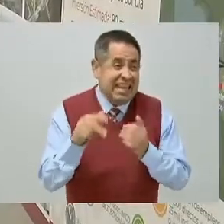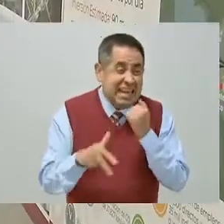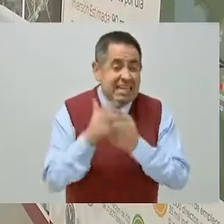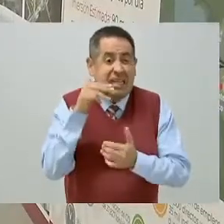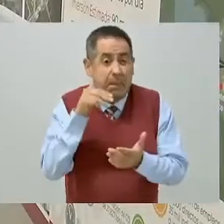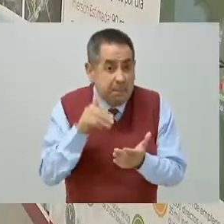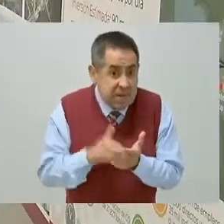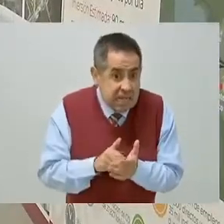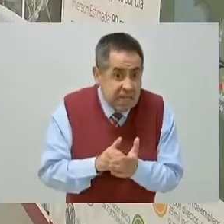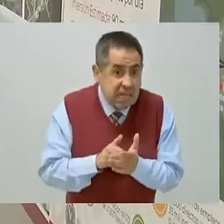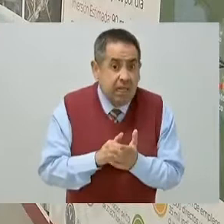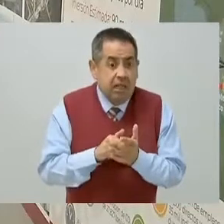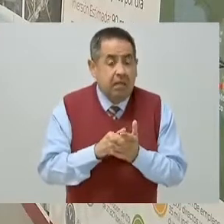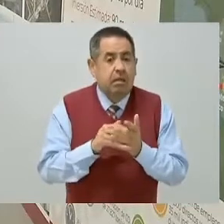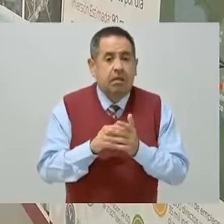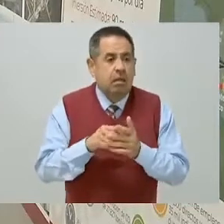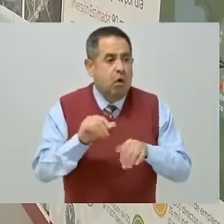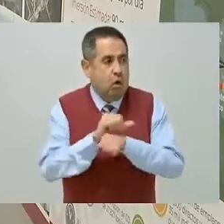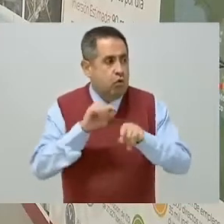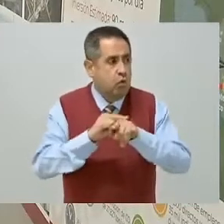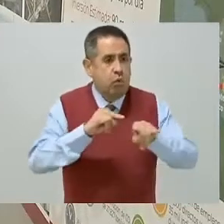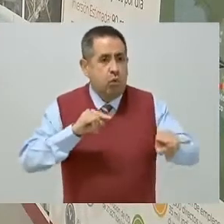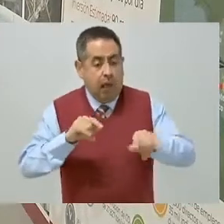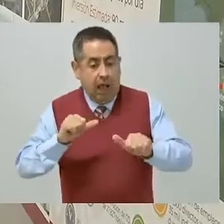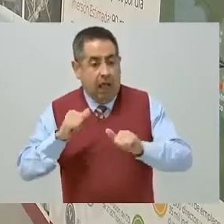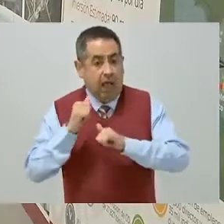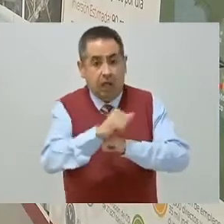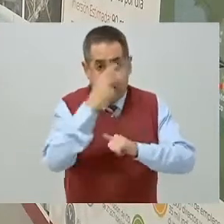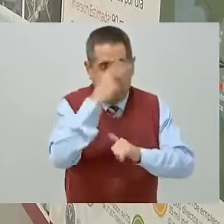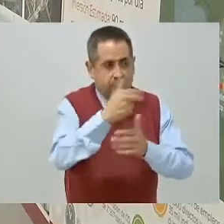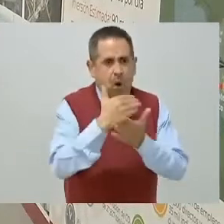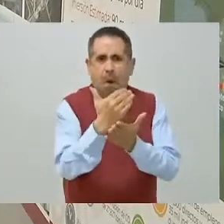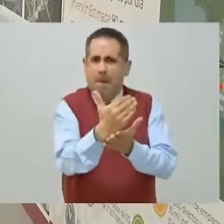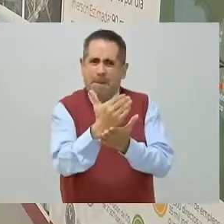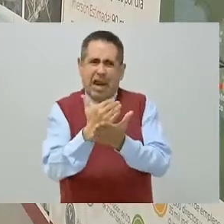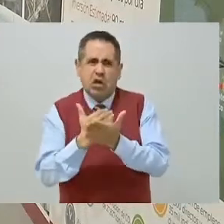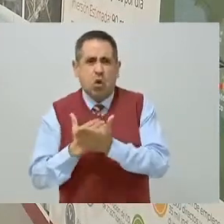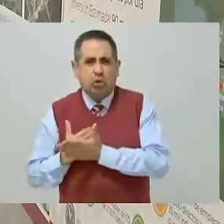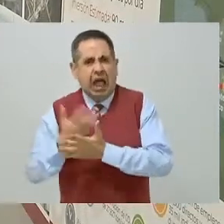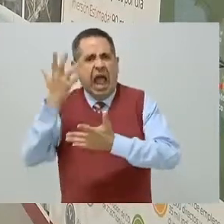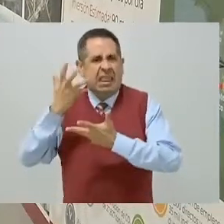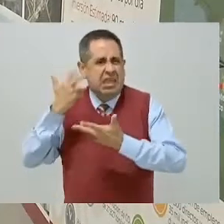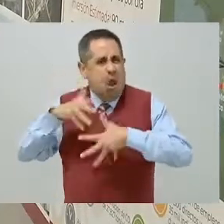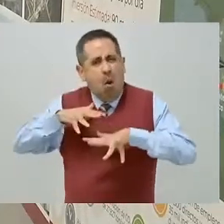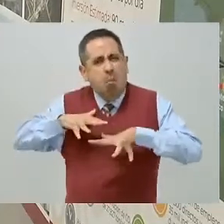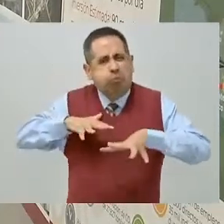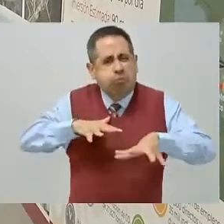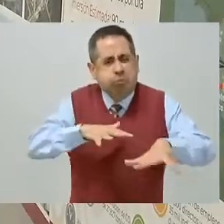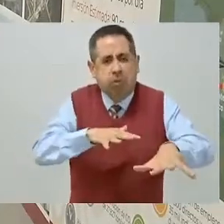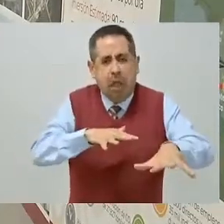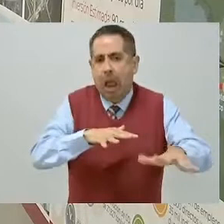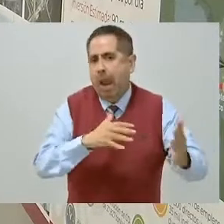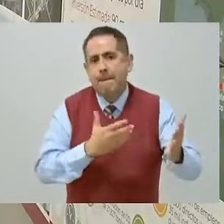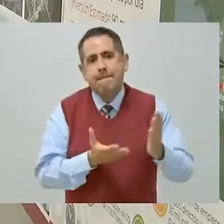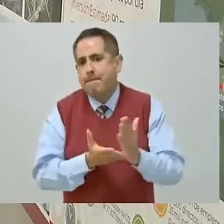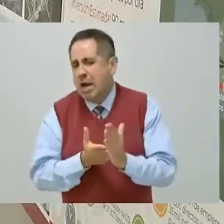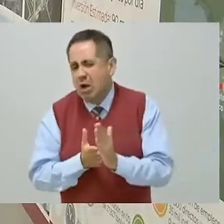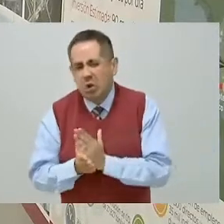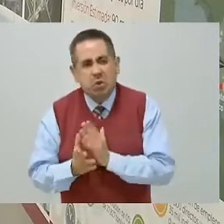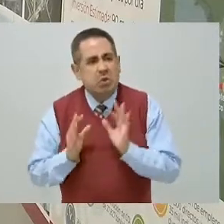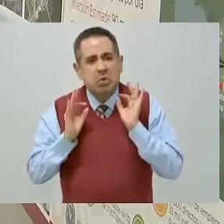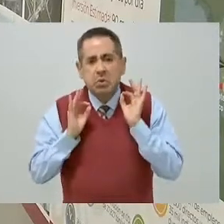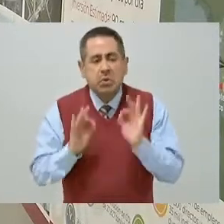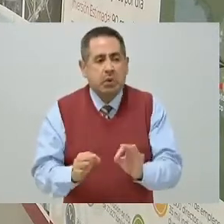la Ciudad de México y Trenuca, en eso va a ayudar a lo que sea una vía que se congestiona con frecuencia, y va a permitir